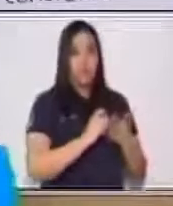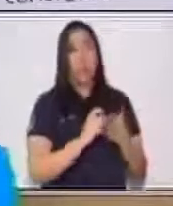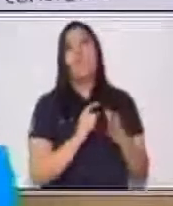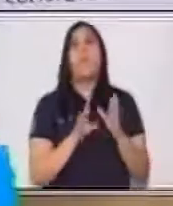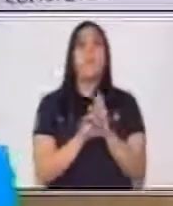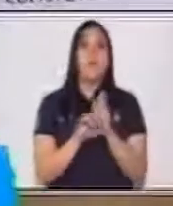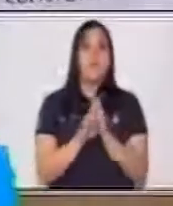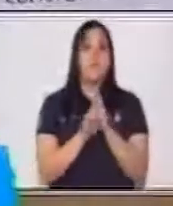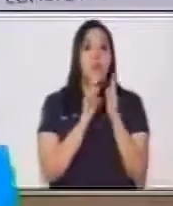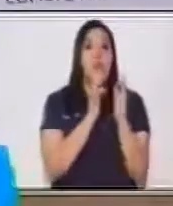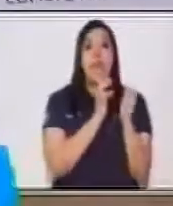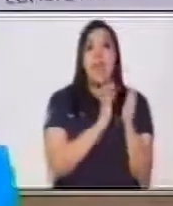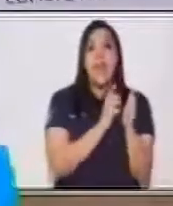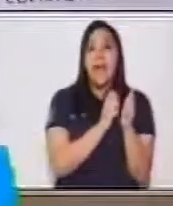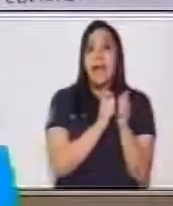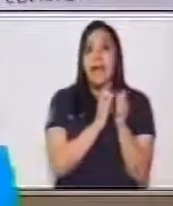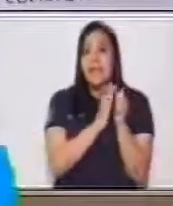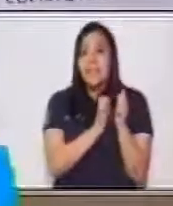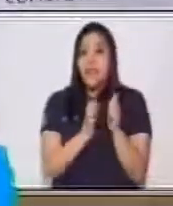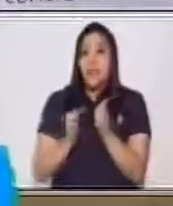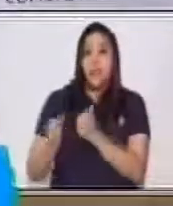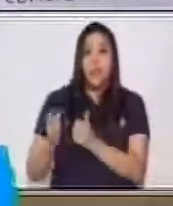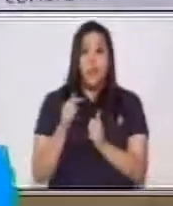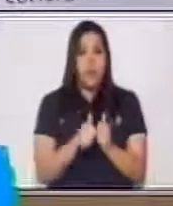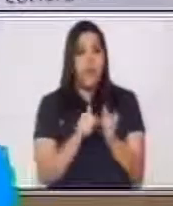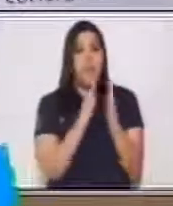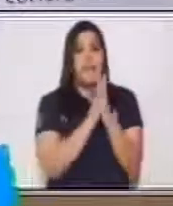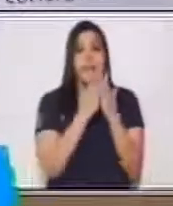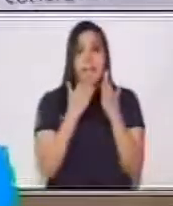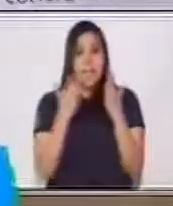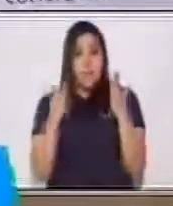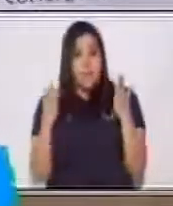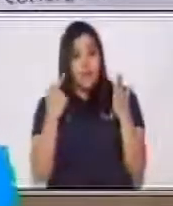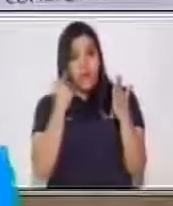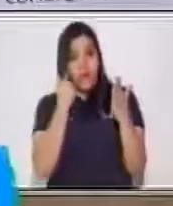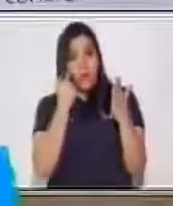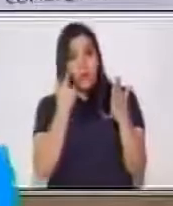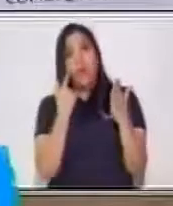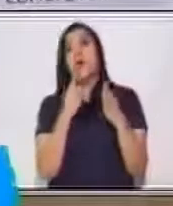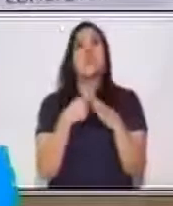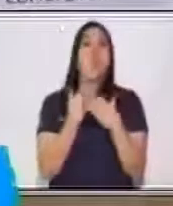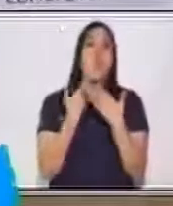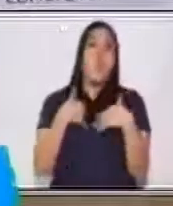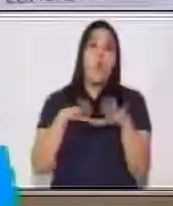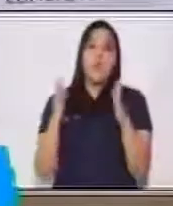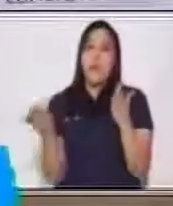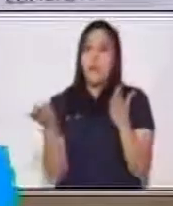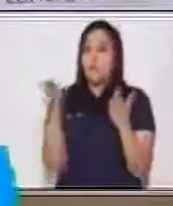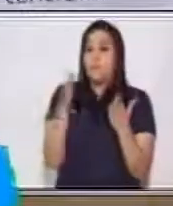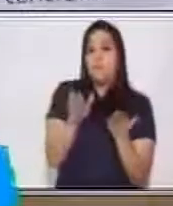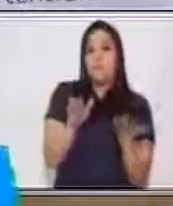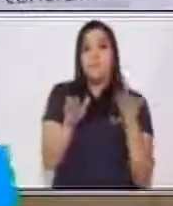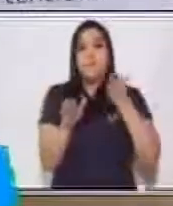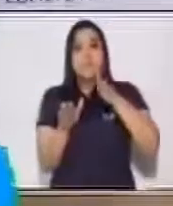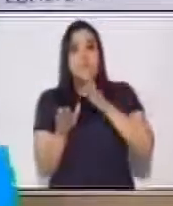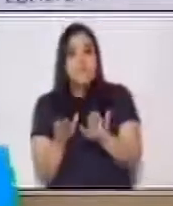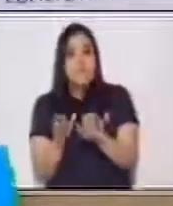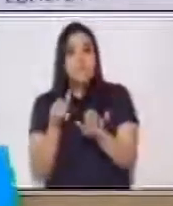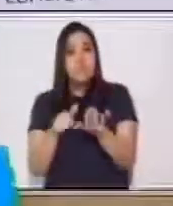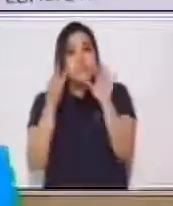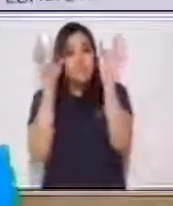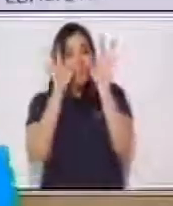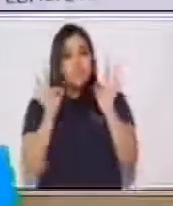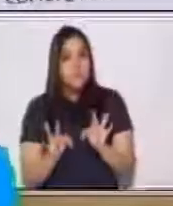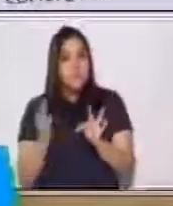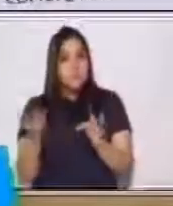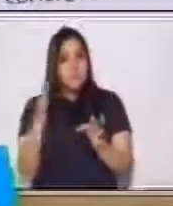un trifoliar, es que al realizar estos dobleces, que ya te voy a explicar más adelante las formas en las que